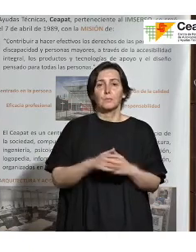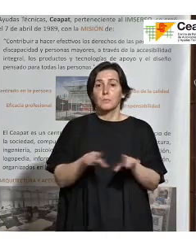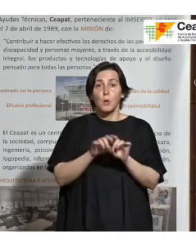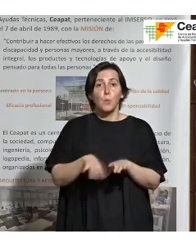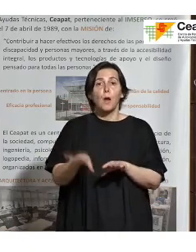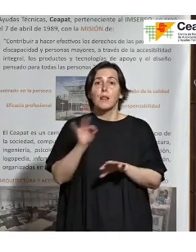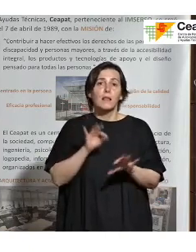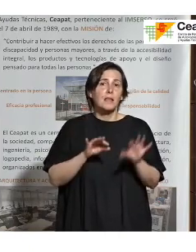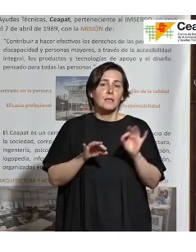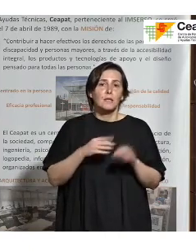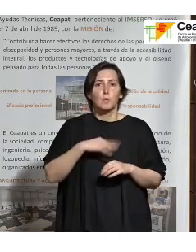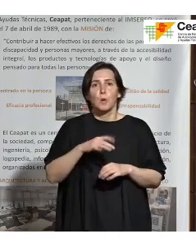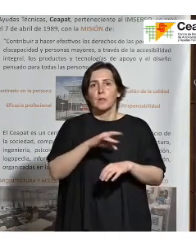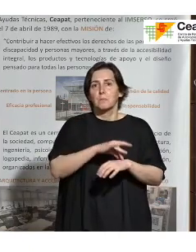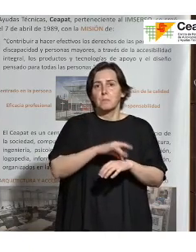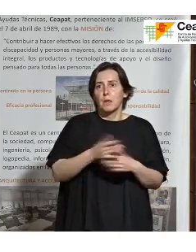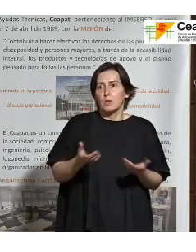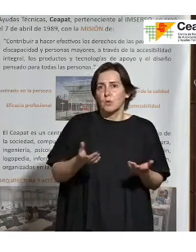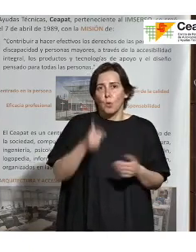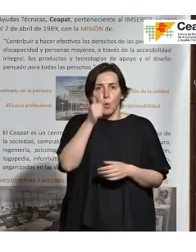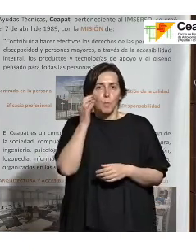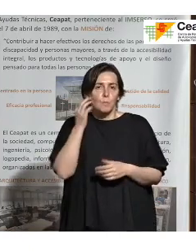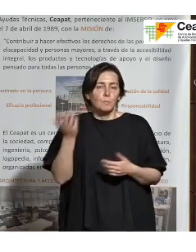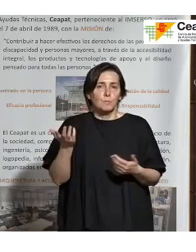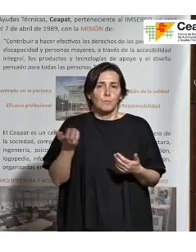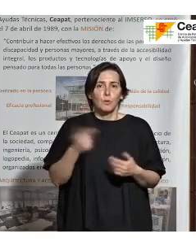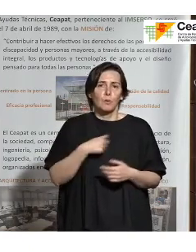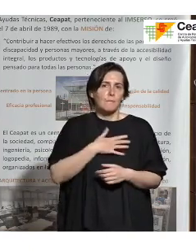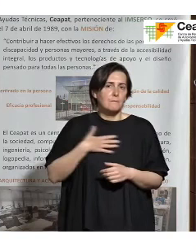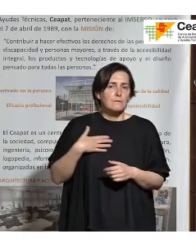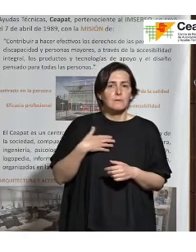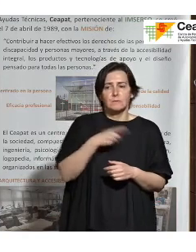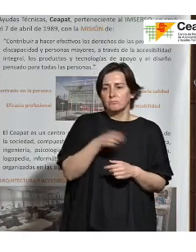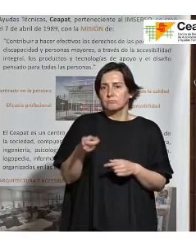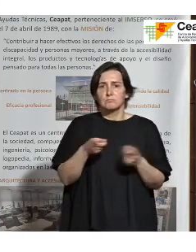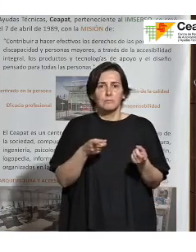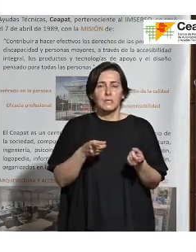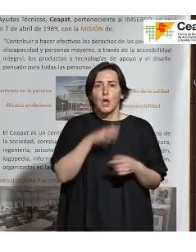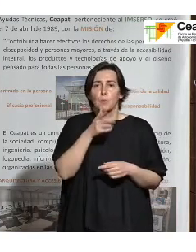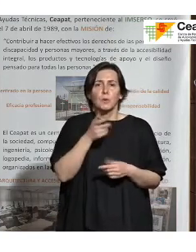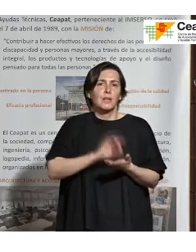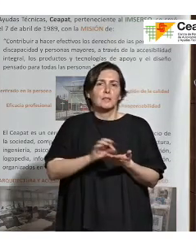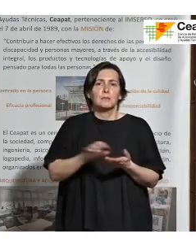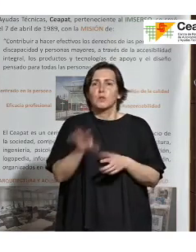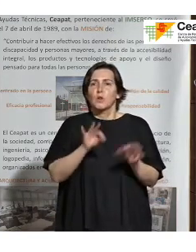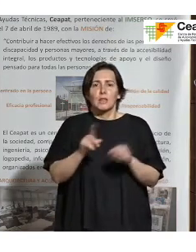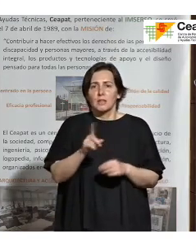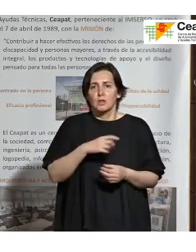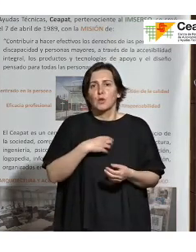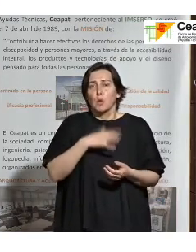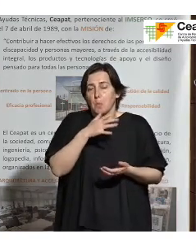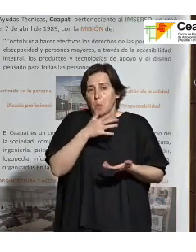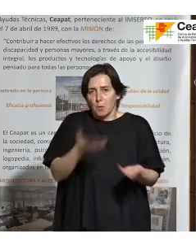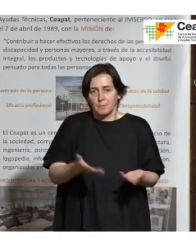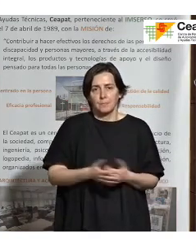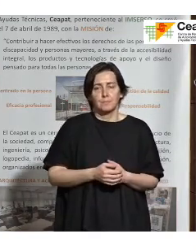elegir ¿no? ¿Qué médico o qué médica tú prefieres que te atienda porque no poder elegir? Supongo que esto, bueno, supongo